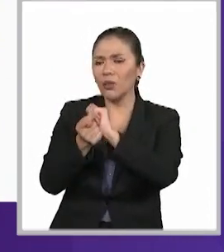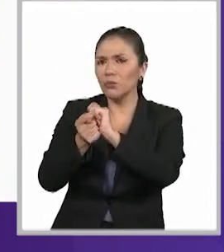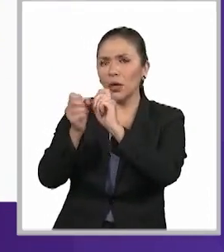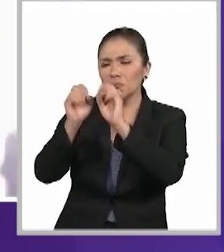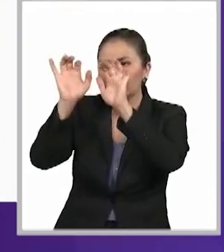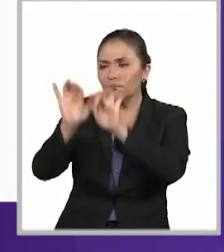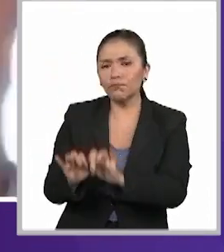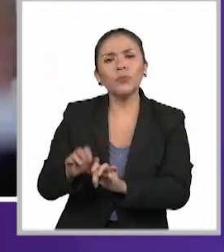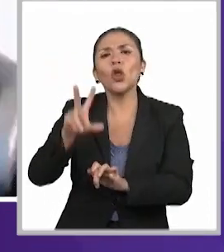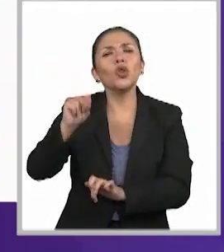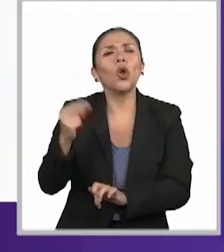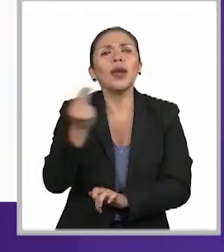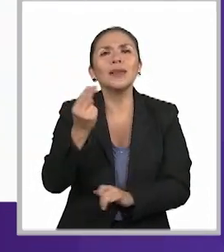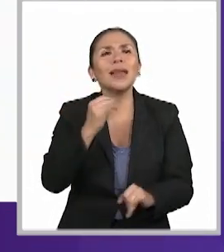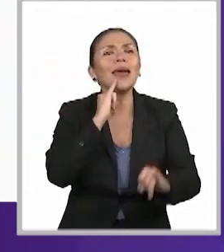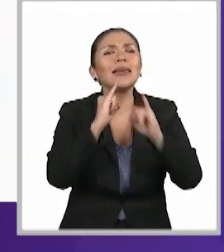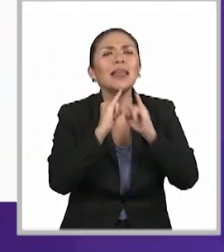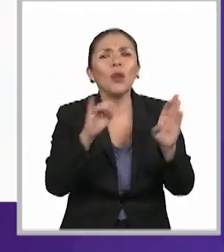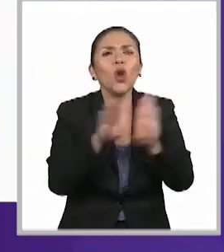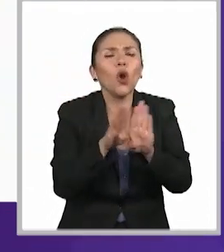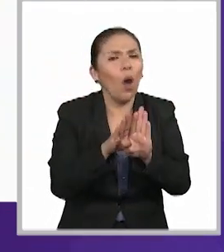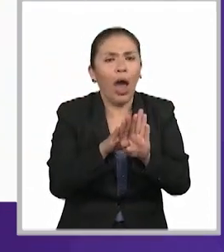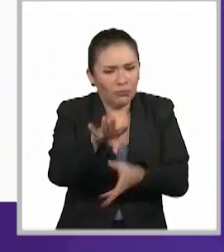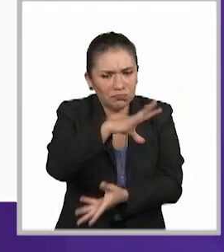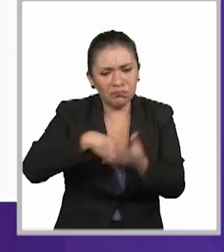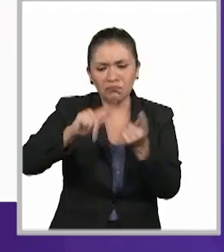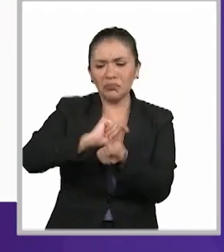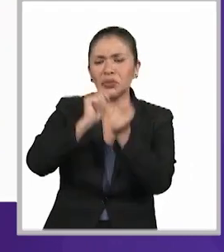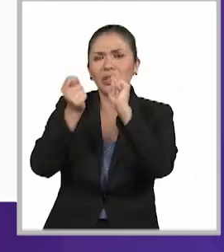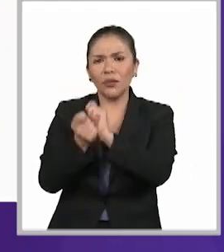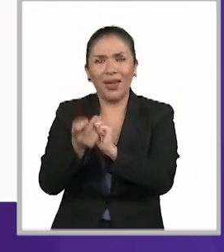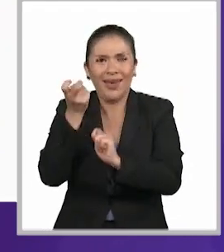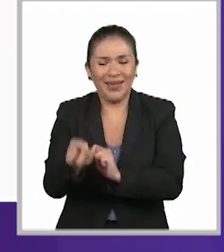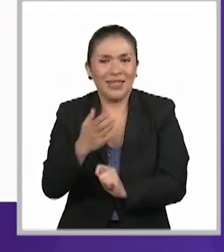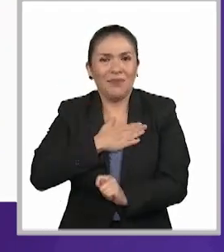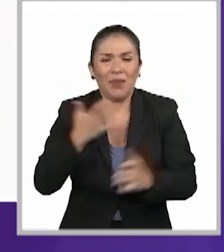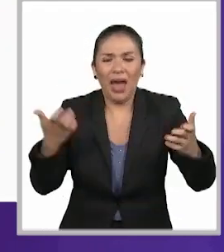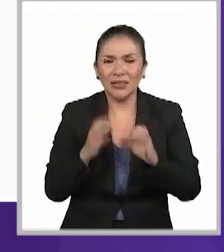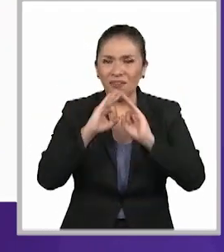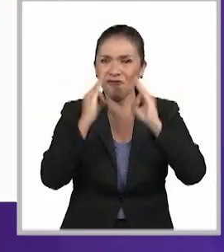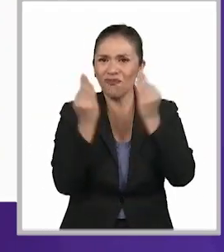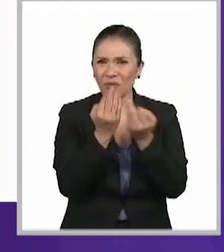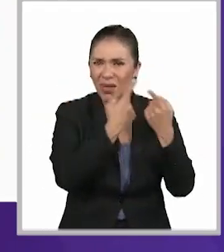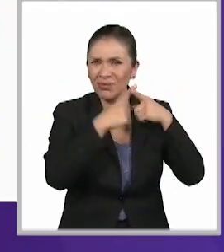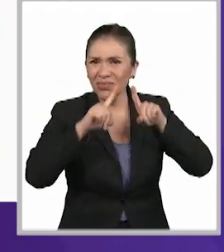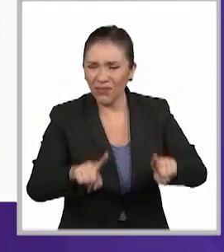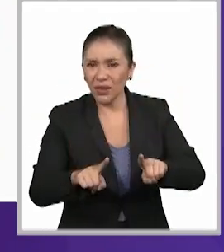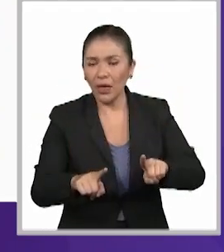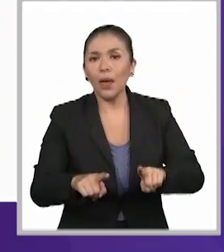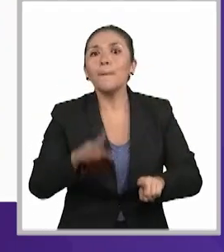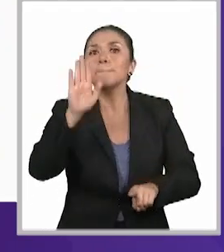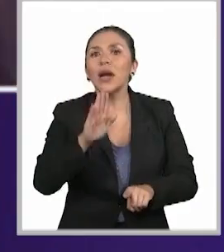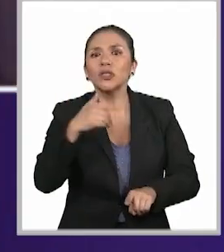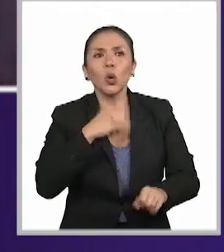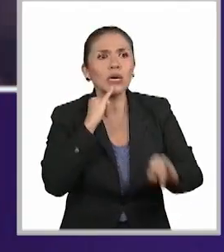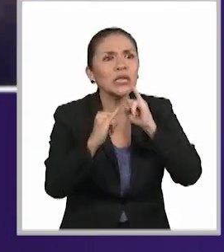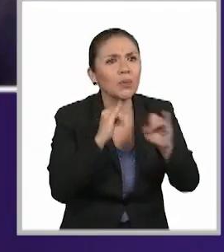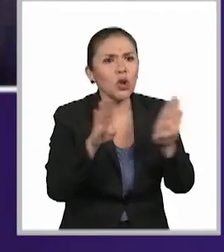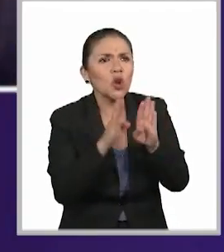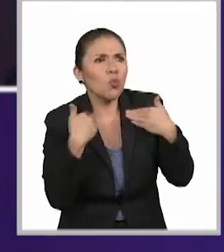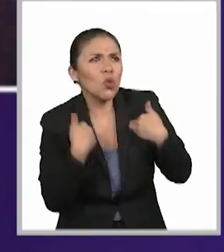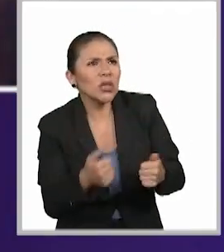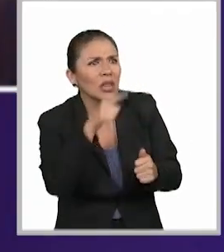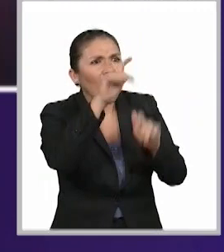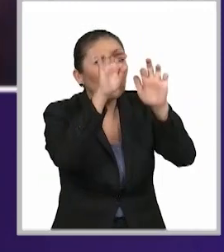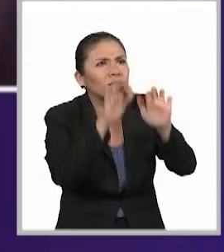cuestión de traducción, ya no tanto como de interpretación, que es lo que al final estamos haciendo cuando estamos haciendo estos formatos alternos, estamos casi